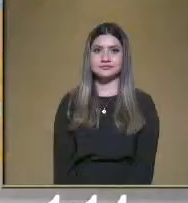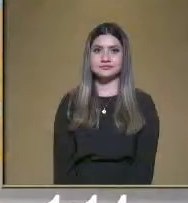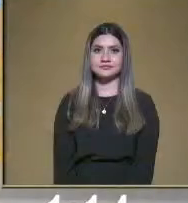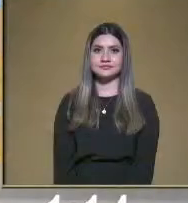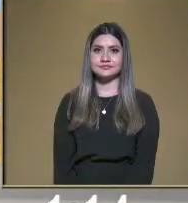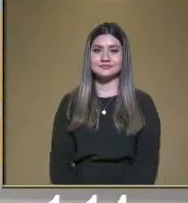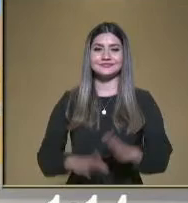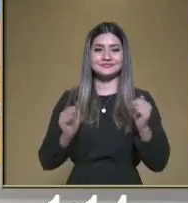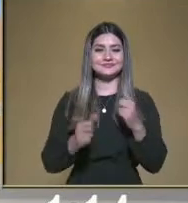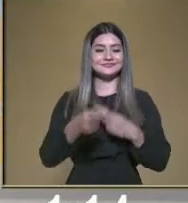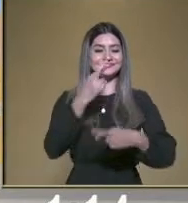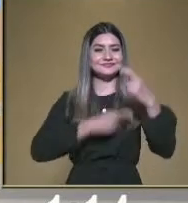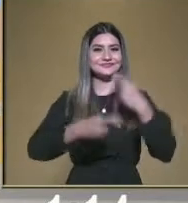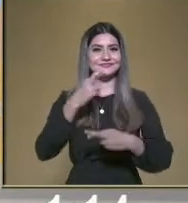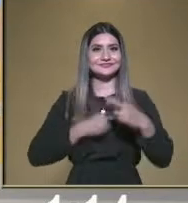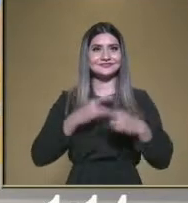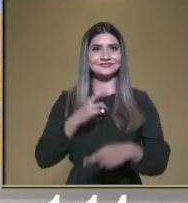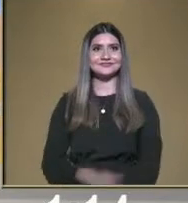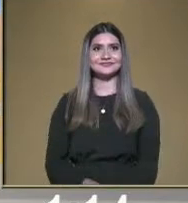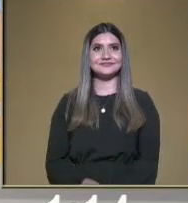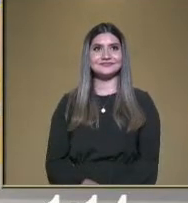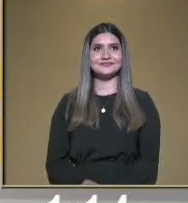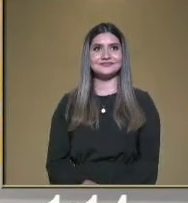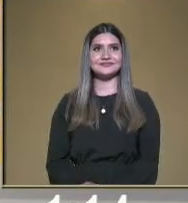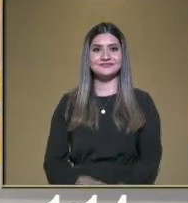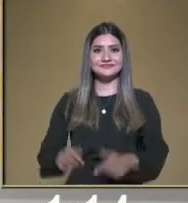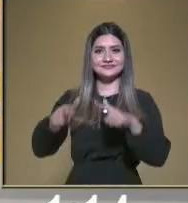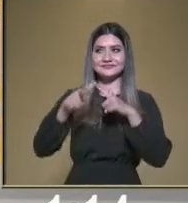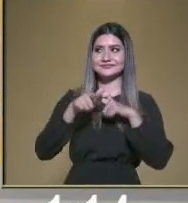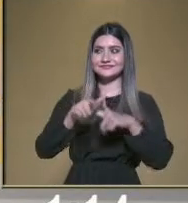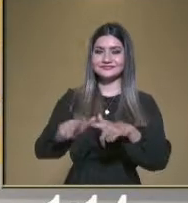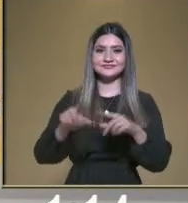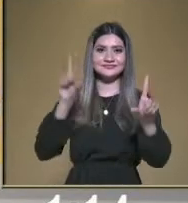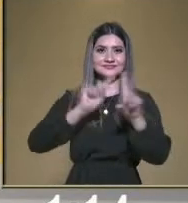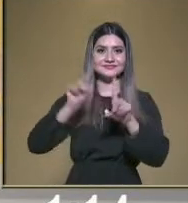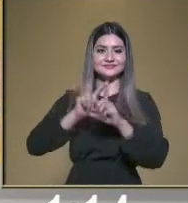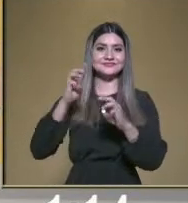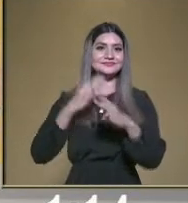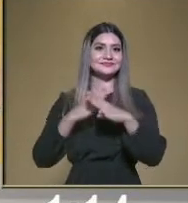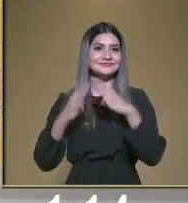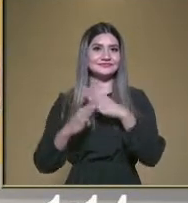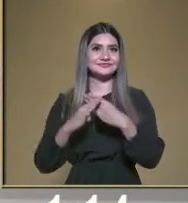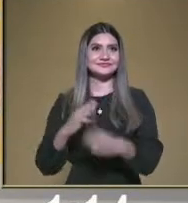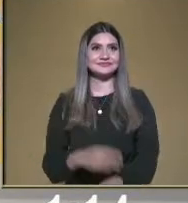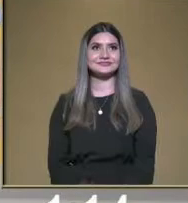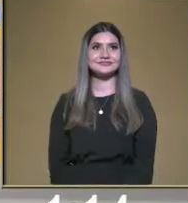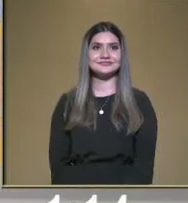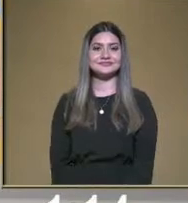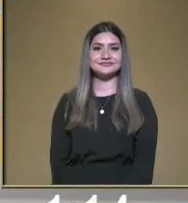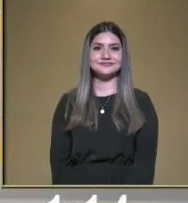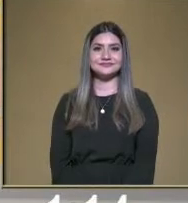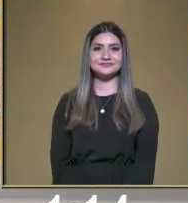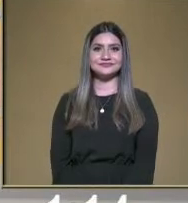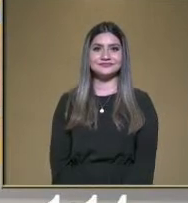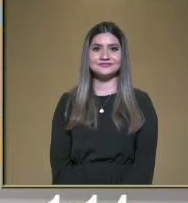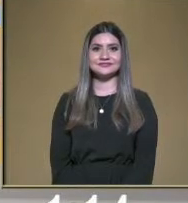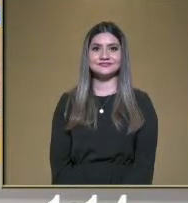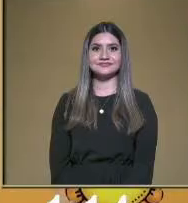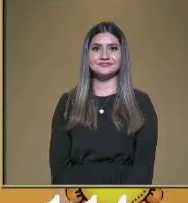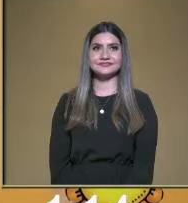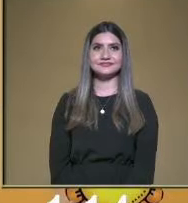Ya estamos de regreso, niños y niñas, para continuar con más materiales, mostrar materiales del